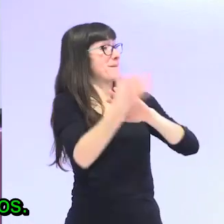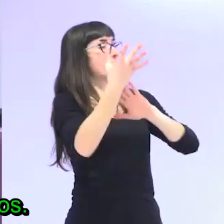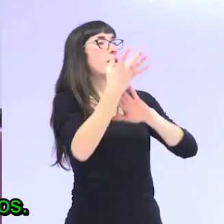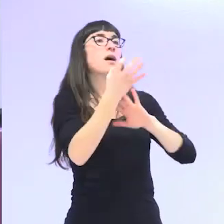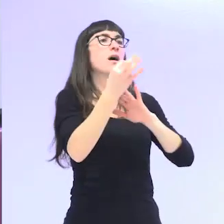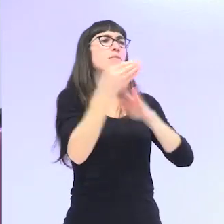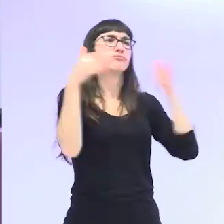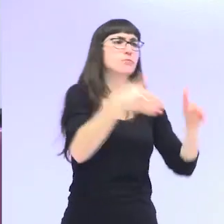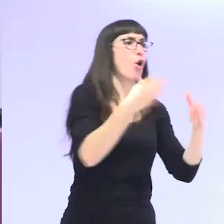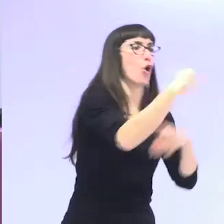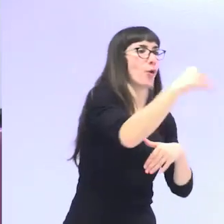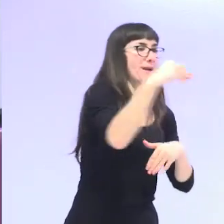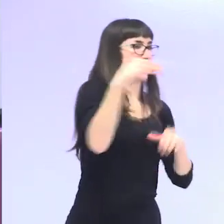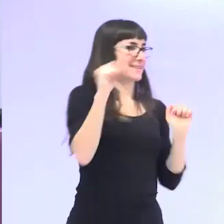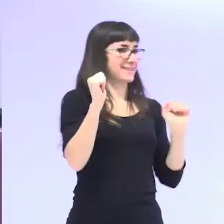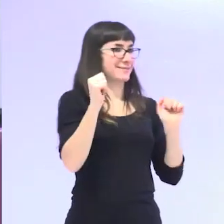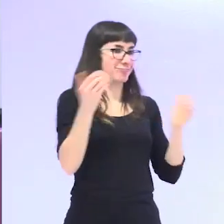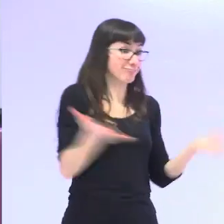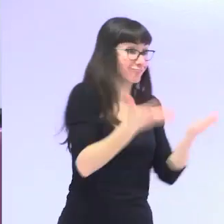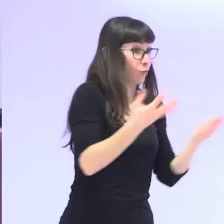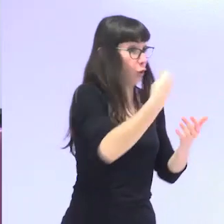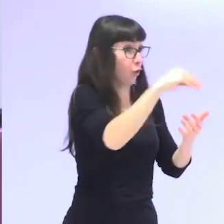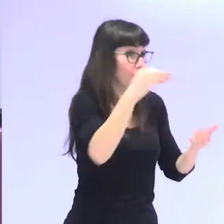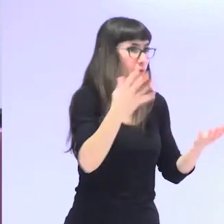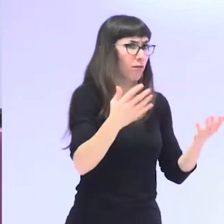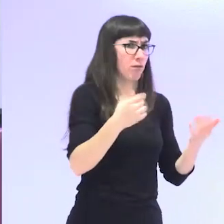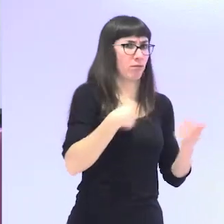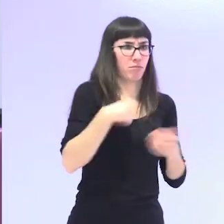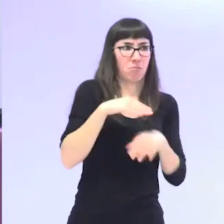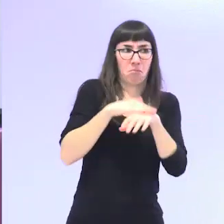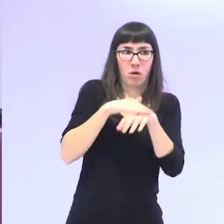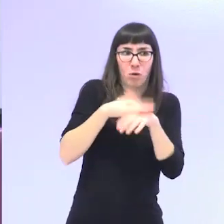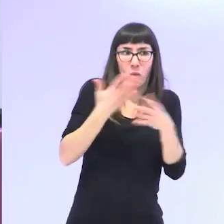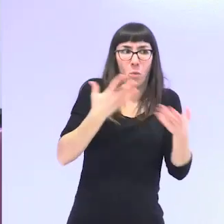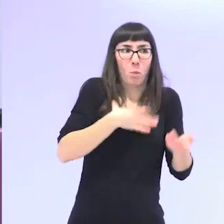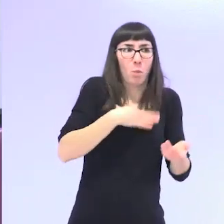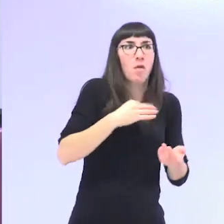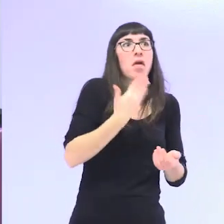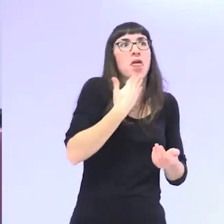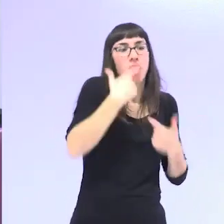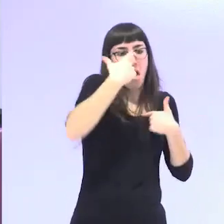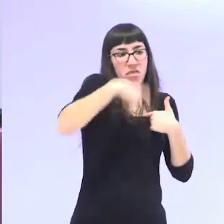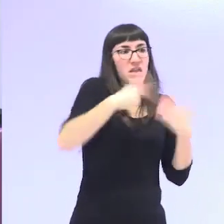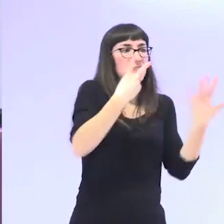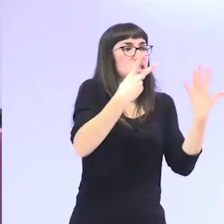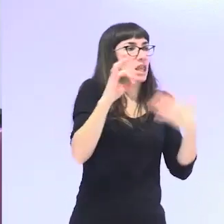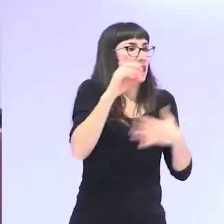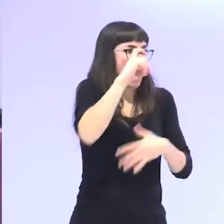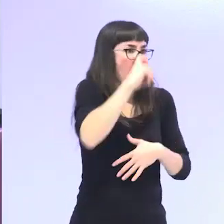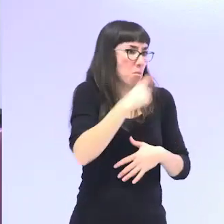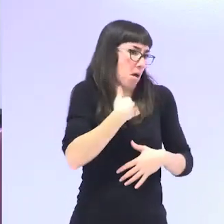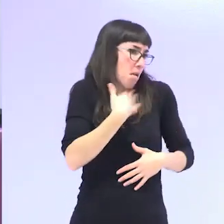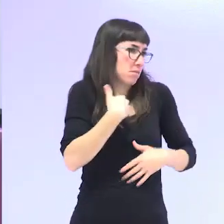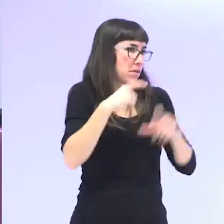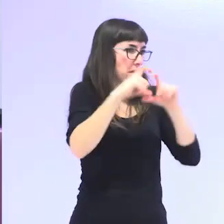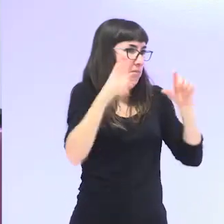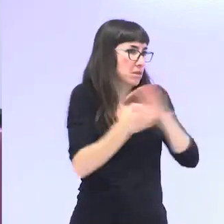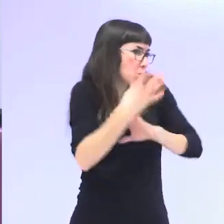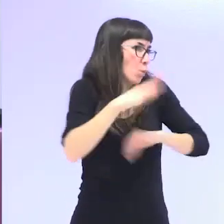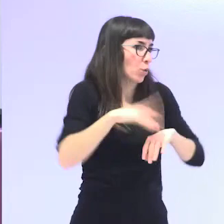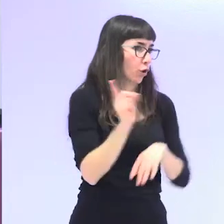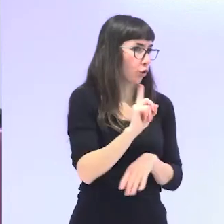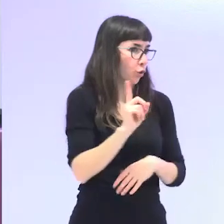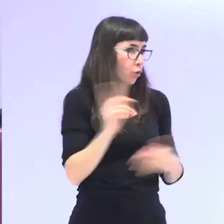años ¿no? que yo decía ¿y no os habéis planteado que la gente emprendedora puede tener 70 años? 75 60